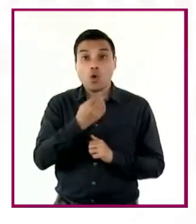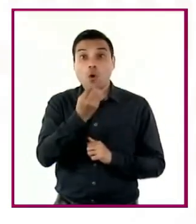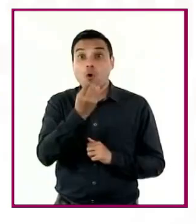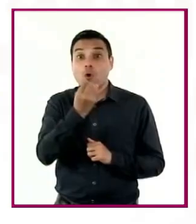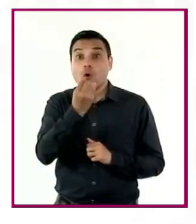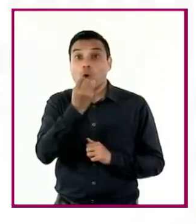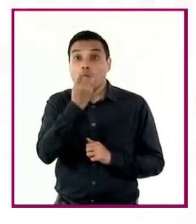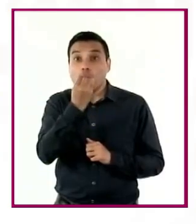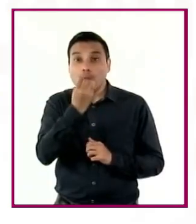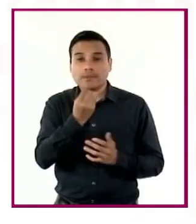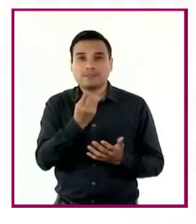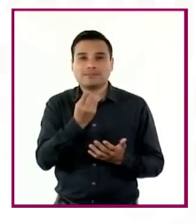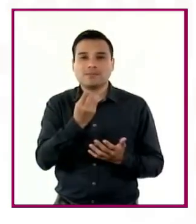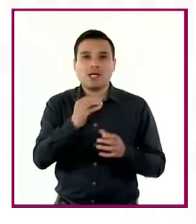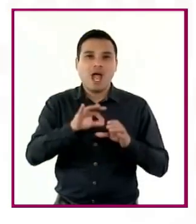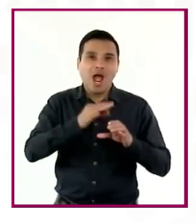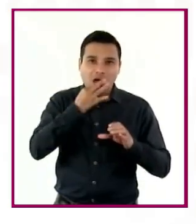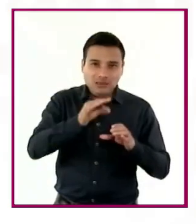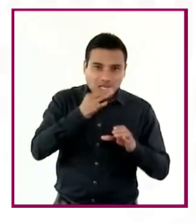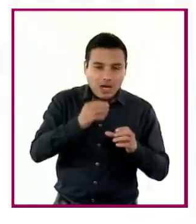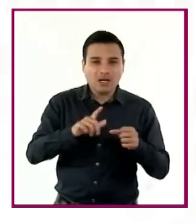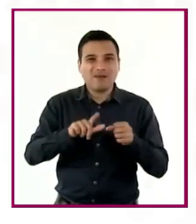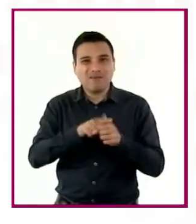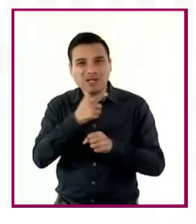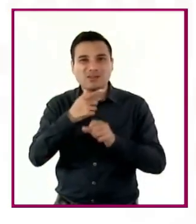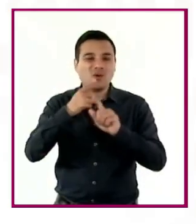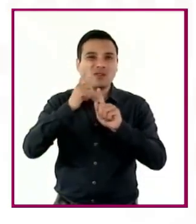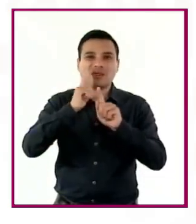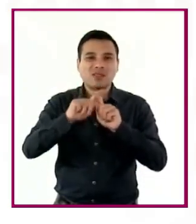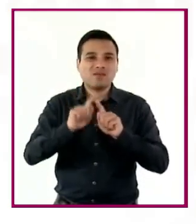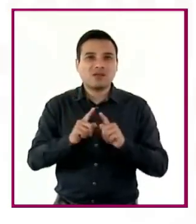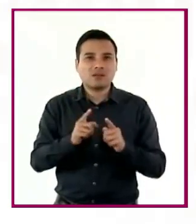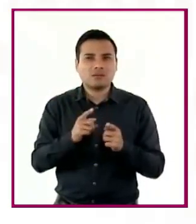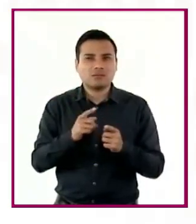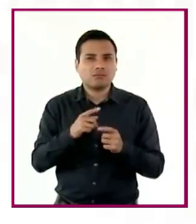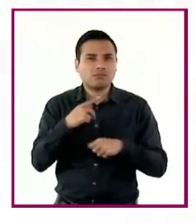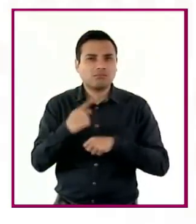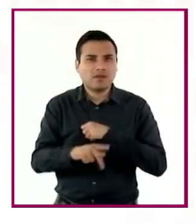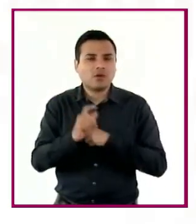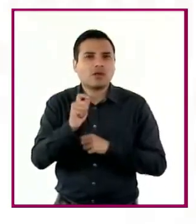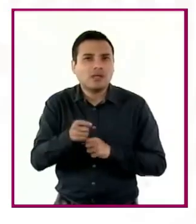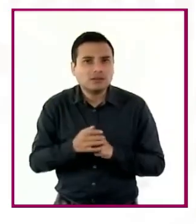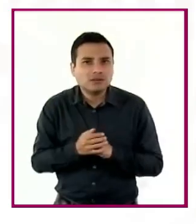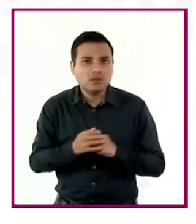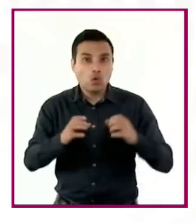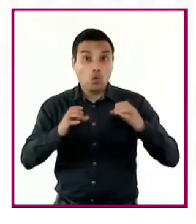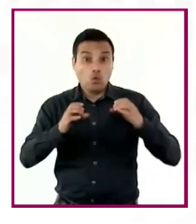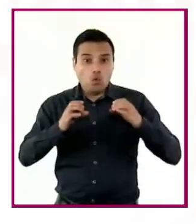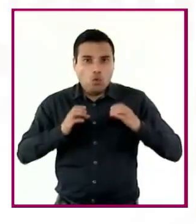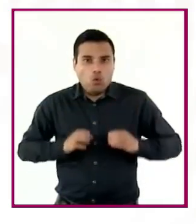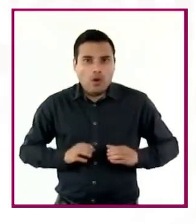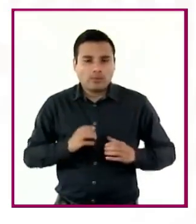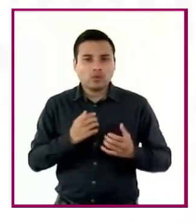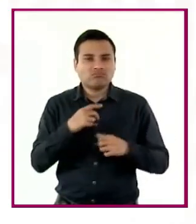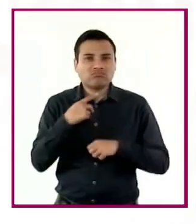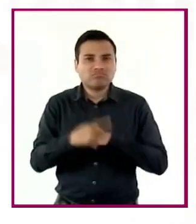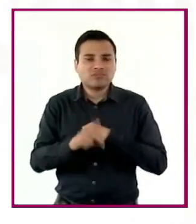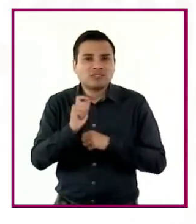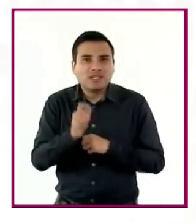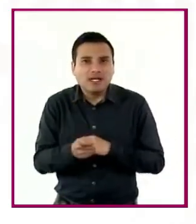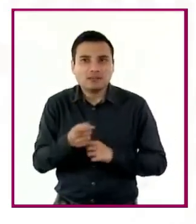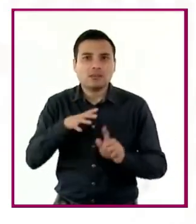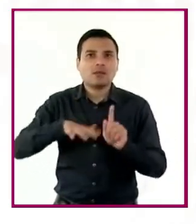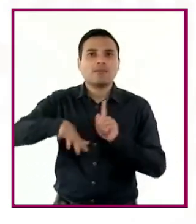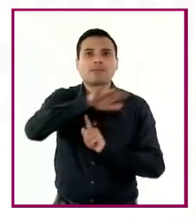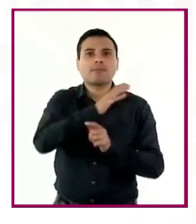basada en productos procesados y ultraprocesados, la manera en que afecta a su organismo, el impacto en el medio ambiente o